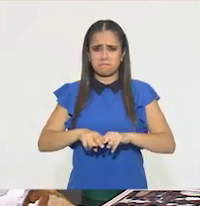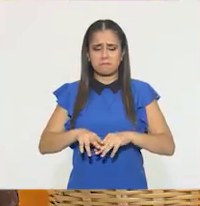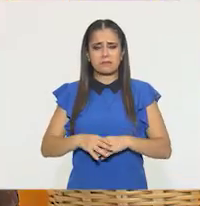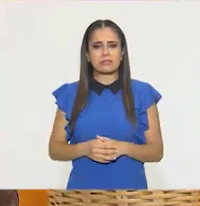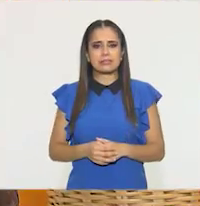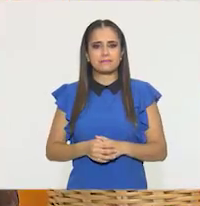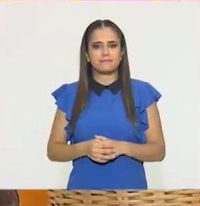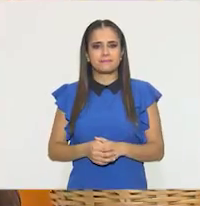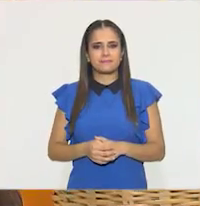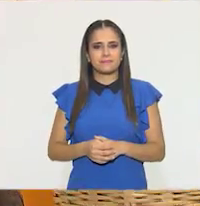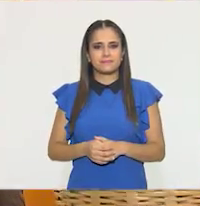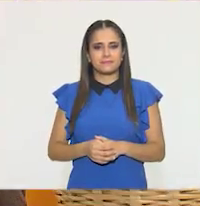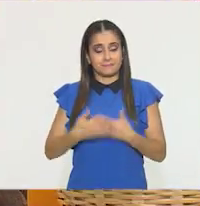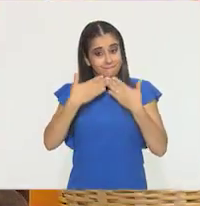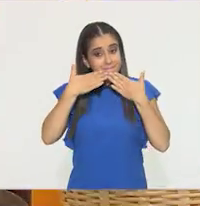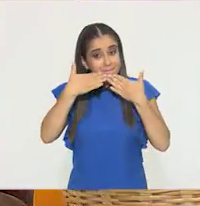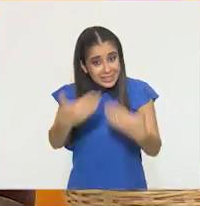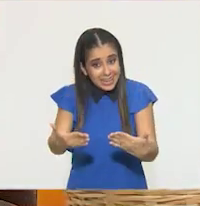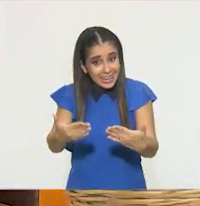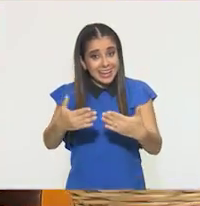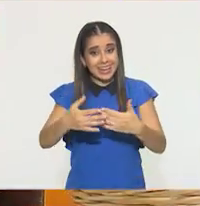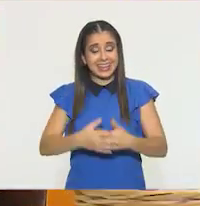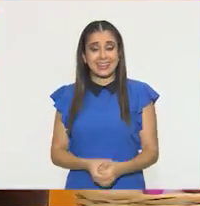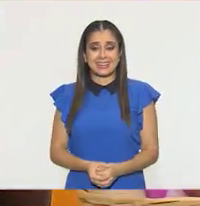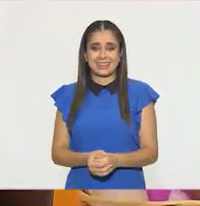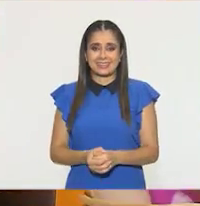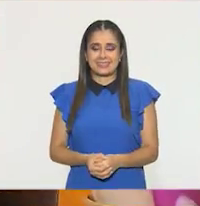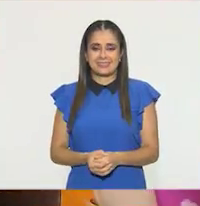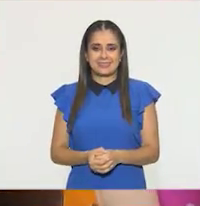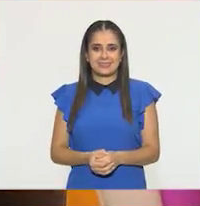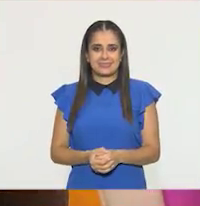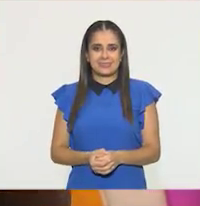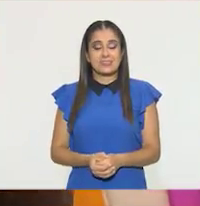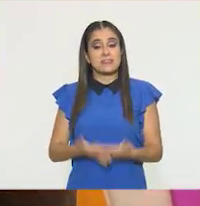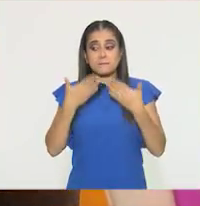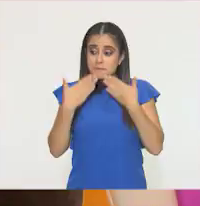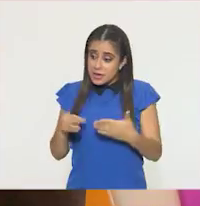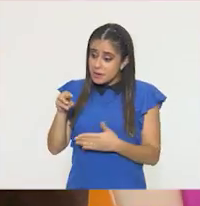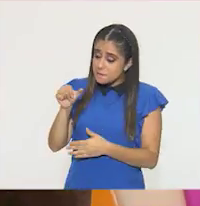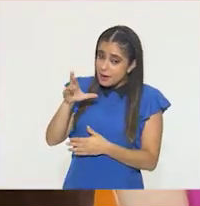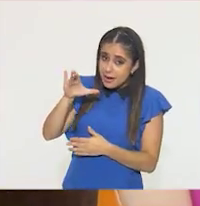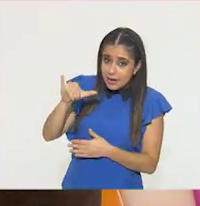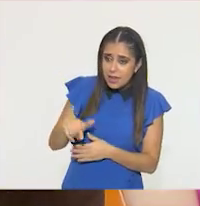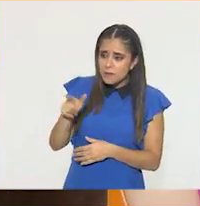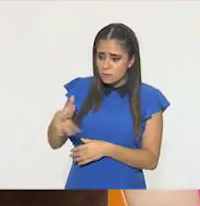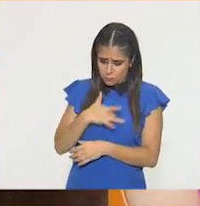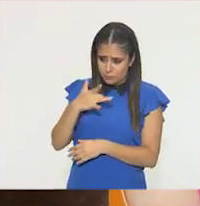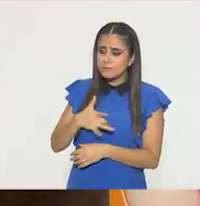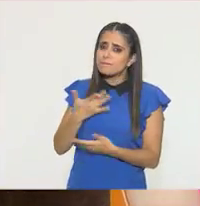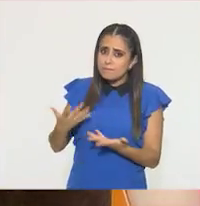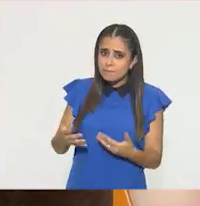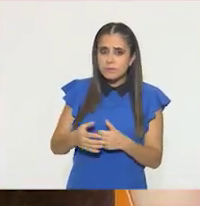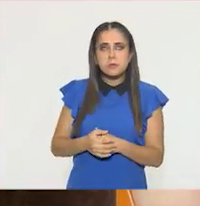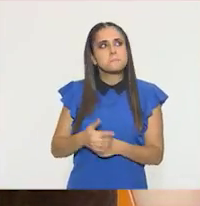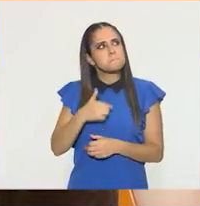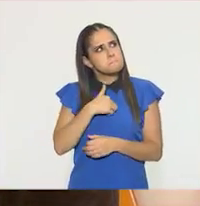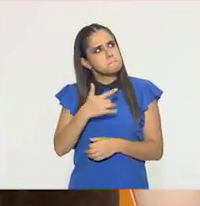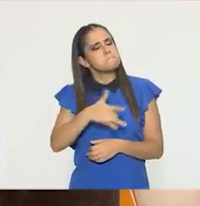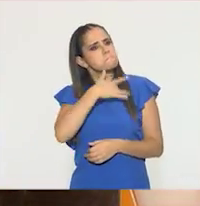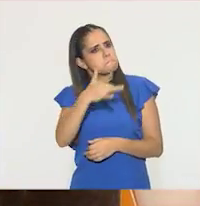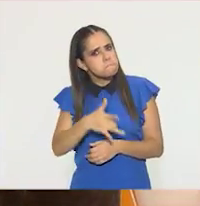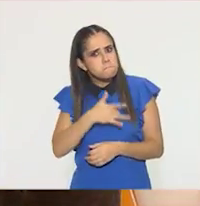Muy bien. Excelente, chicos. Bien, María. ¿Qué te ha parecido? Pues me pareció,